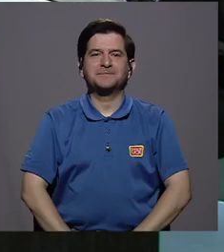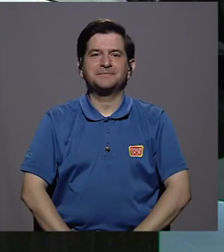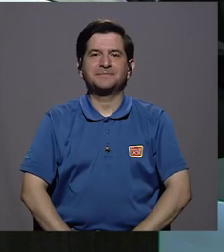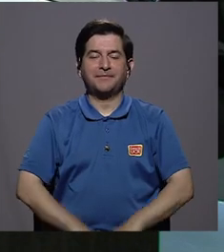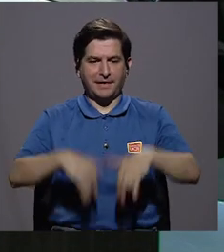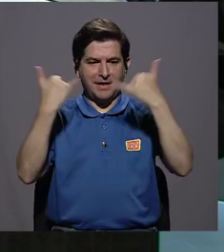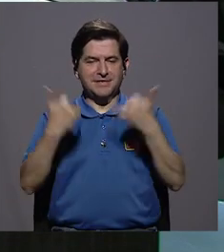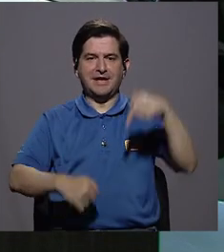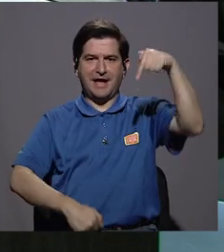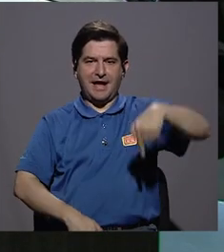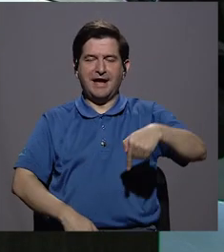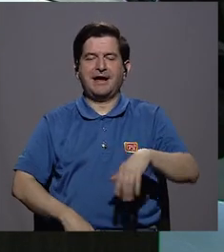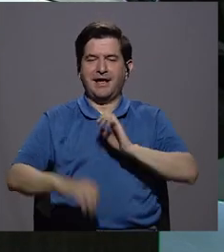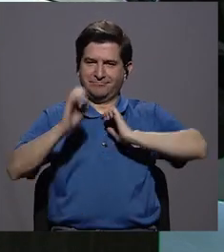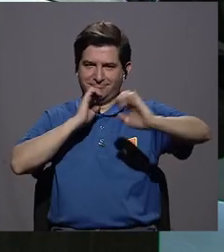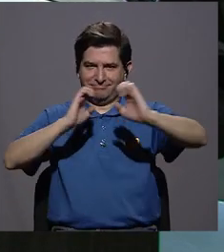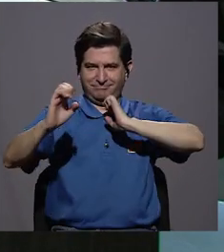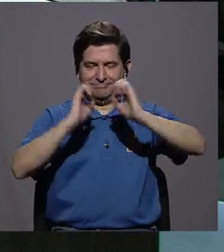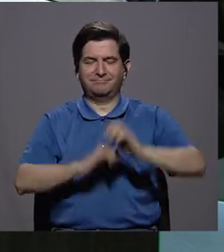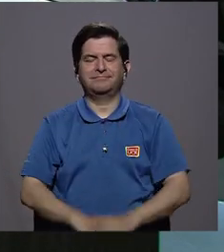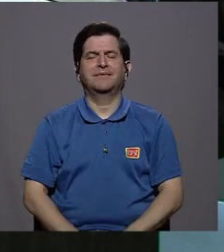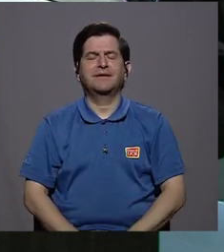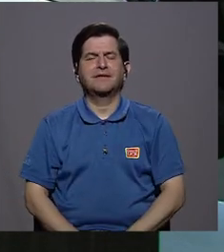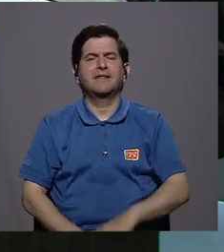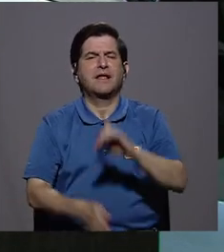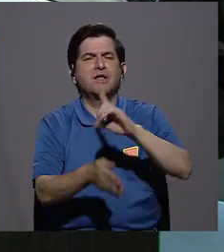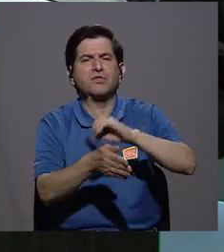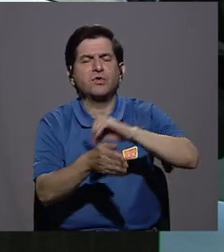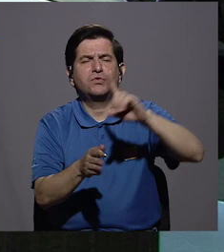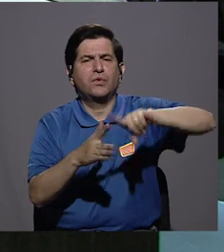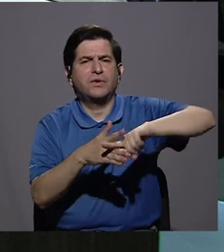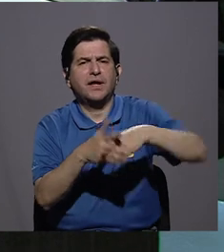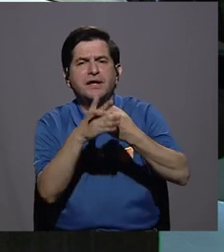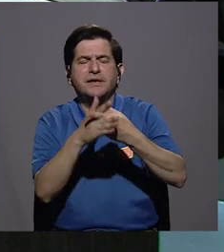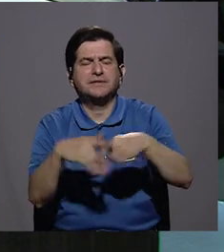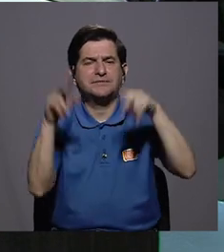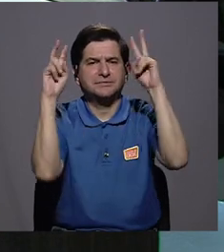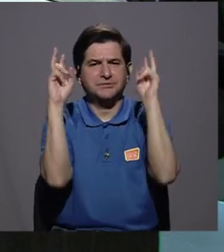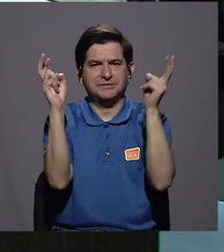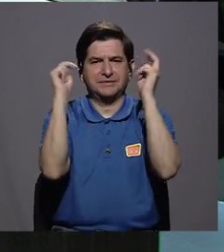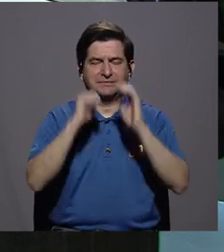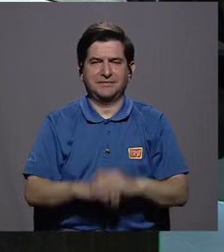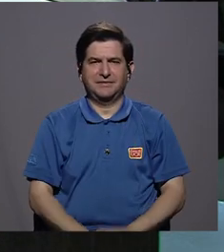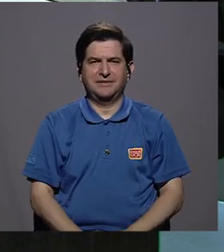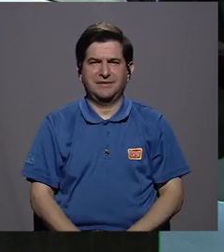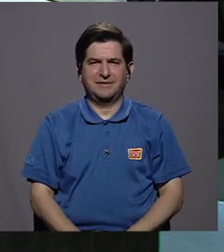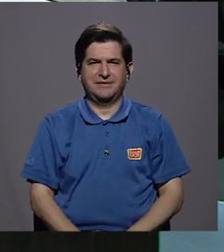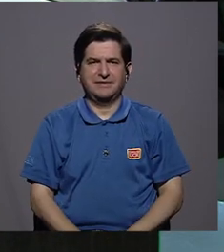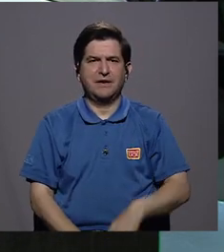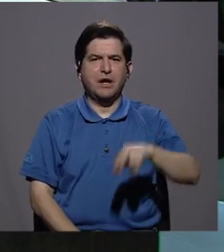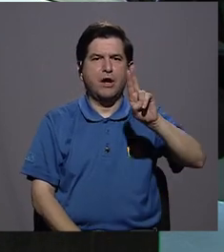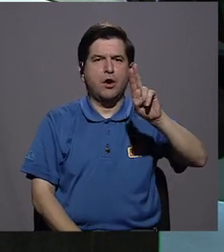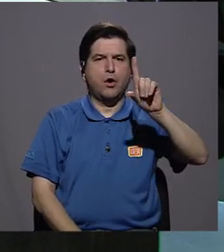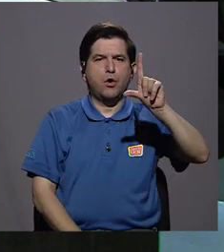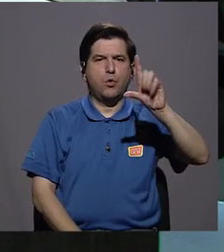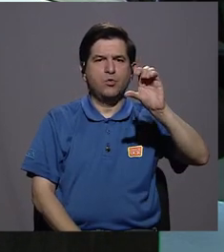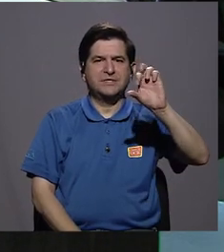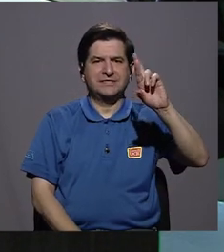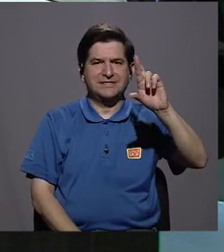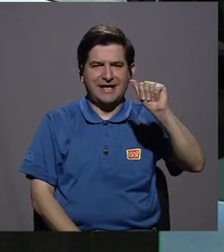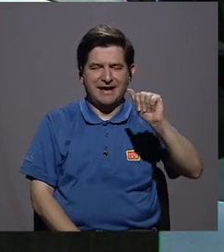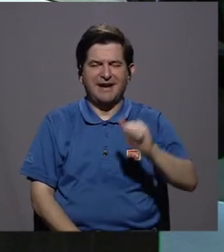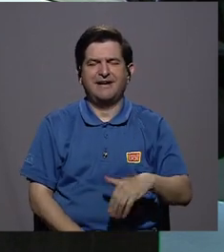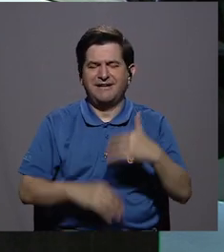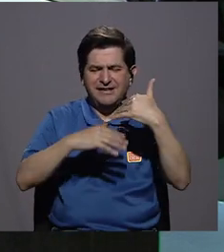Bueno, ya estamos aquí en la entrevista. Doctora, iniciemos con el tema, que son las úlceras y